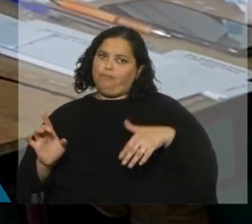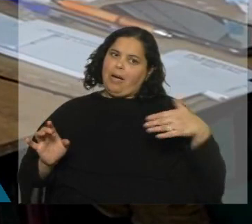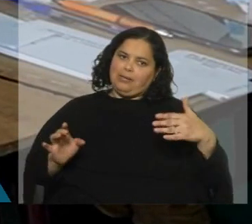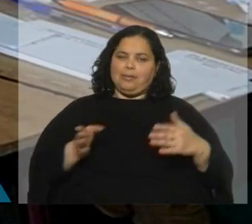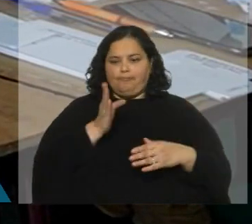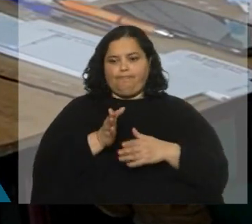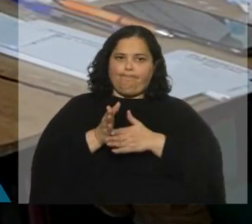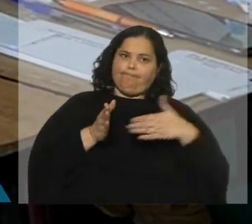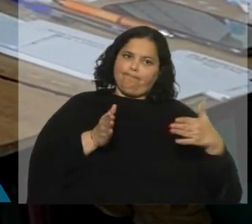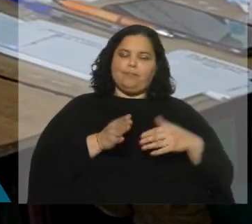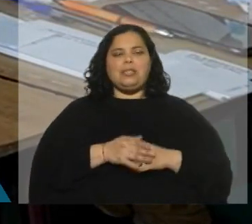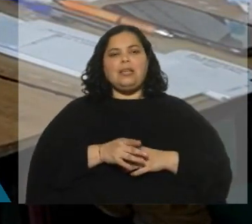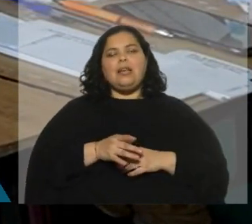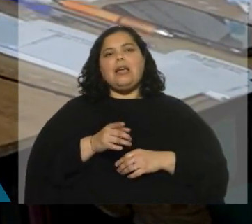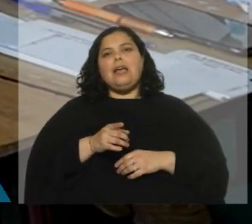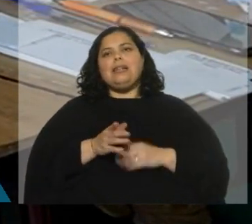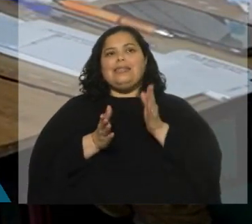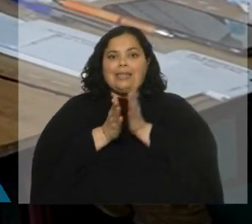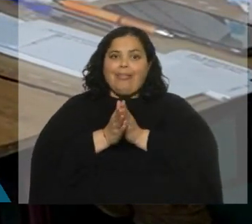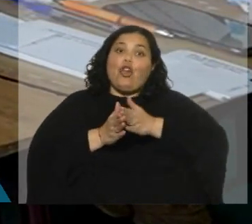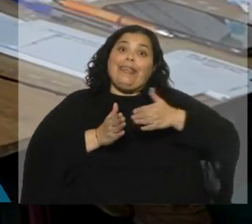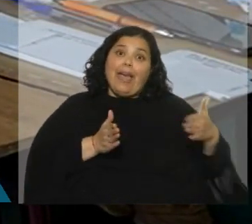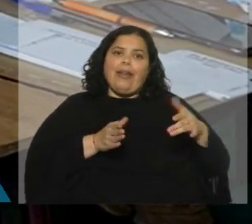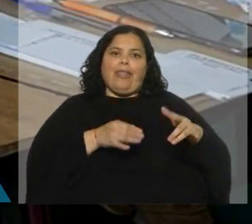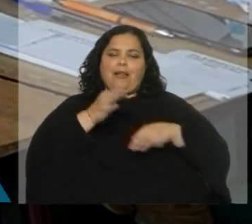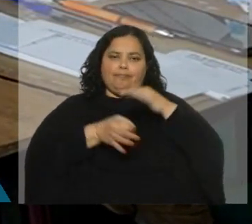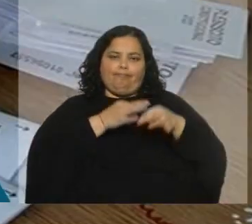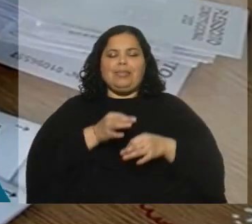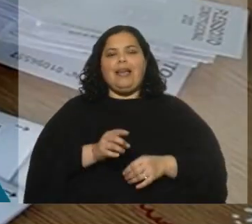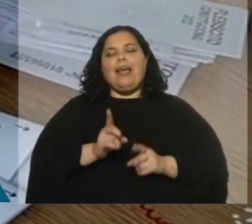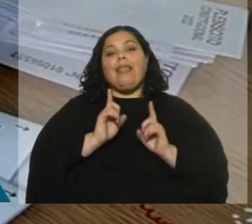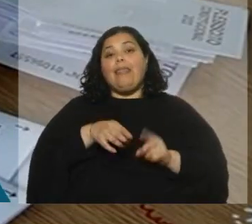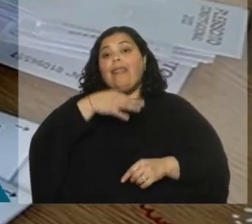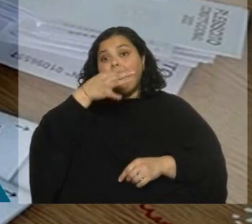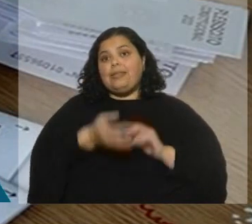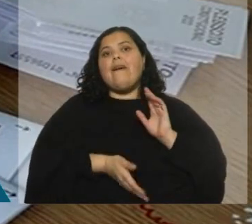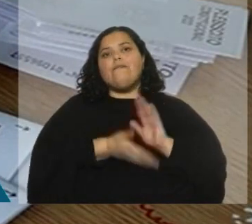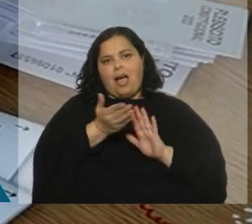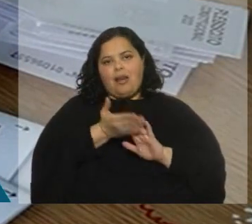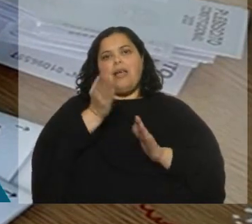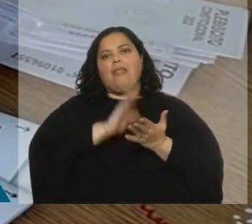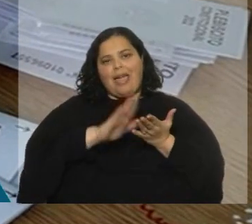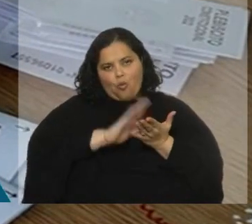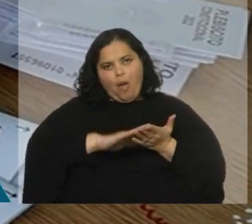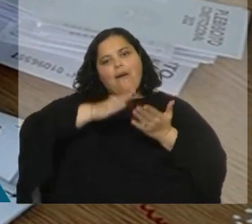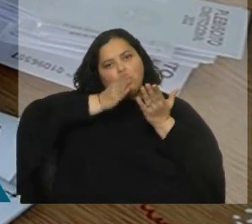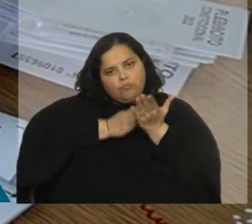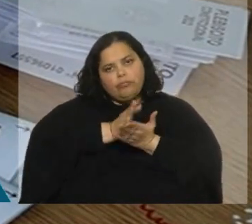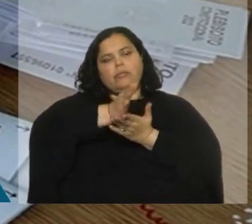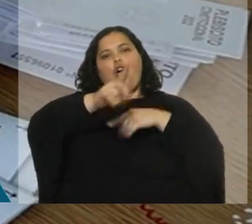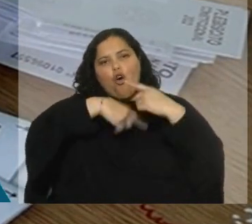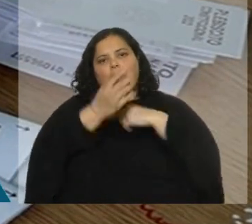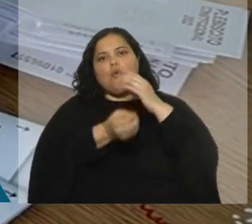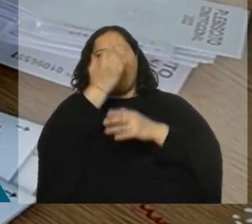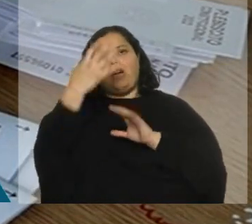los dirigentes del centro, de la izquierda y de la derecha moderada van a intentar encaminar a Chile hacia una